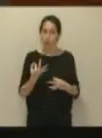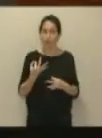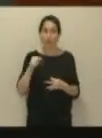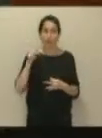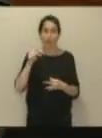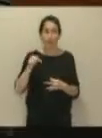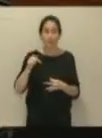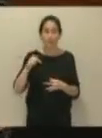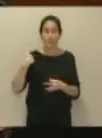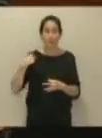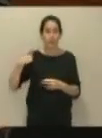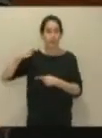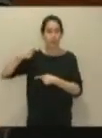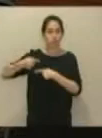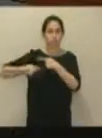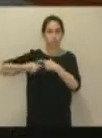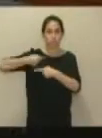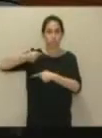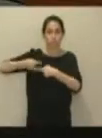sido una cadena de despropósitos.